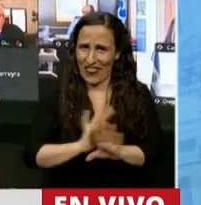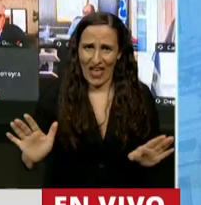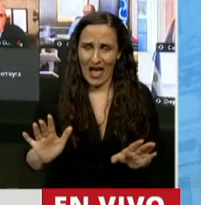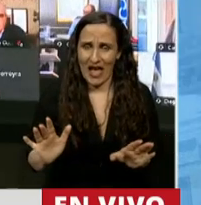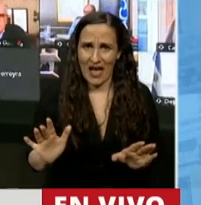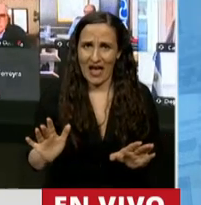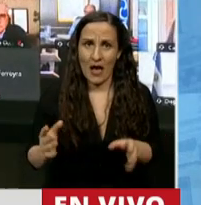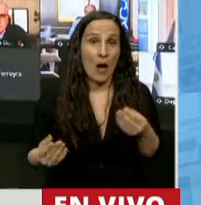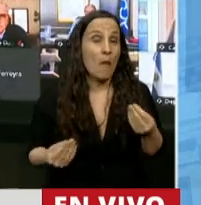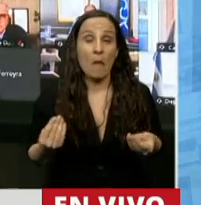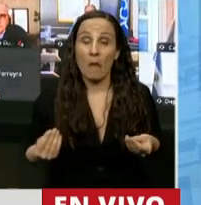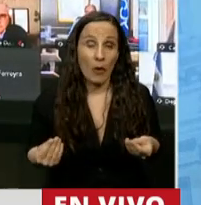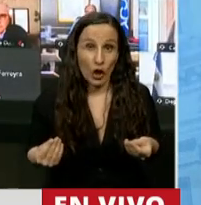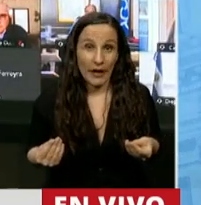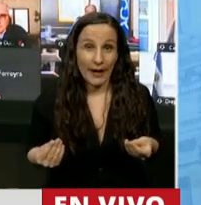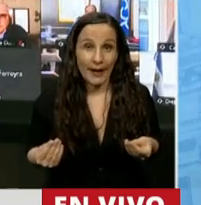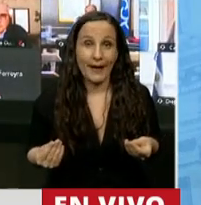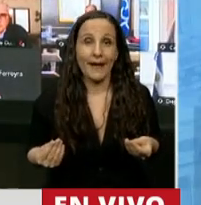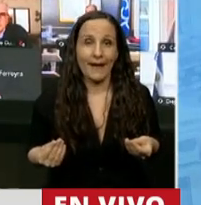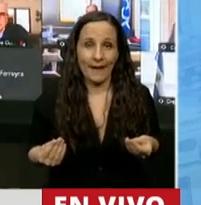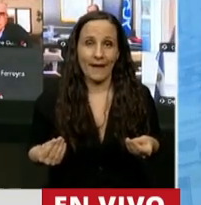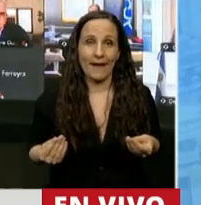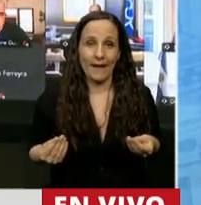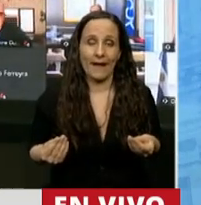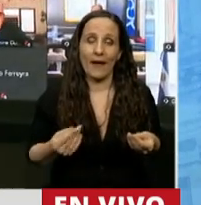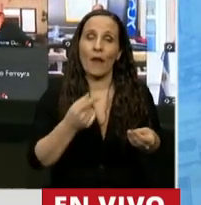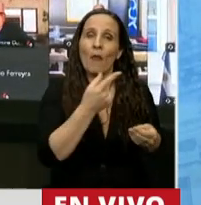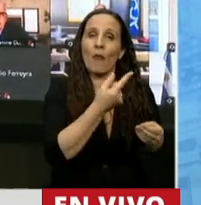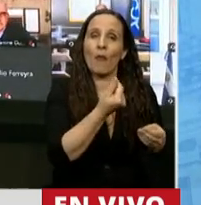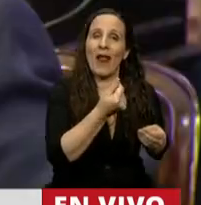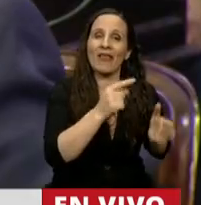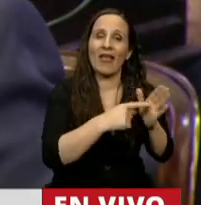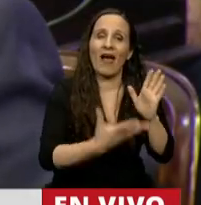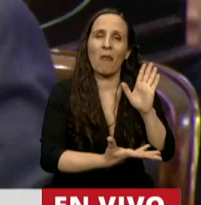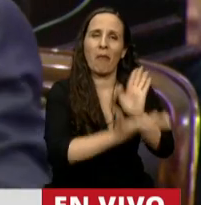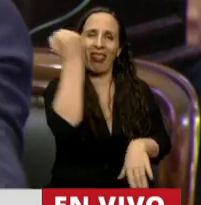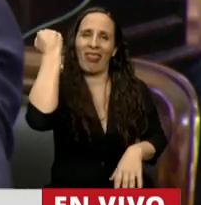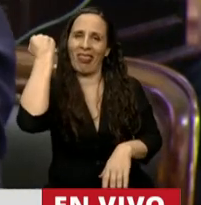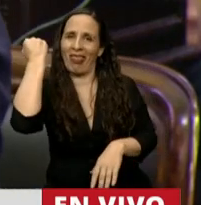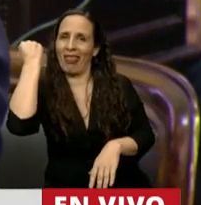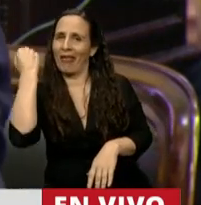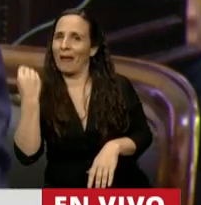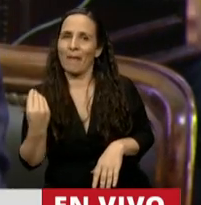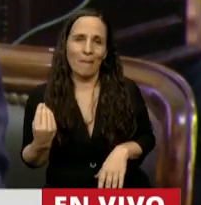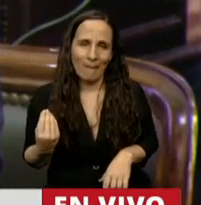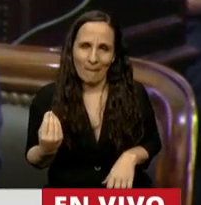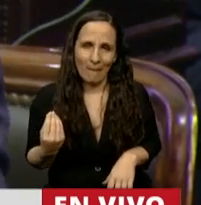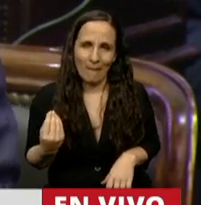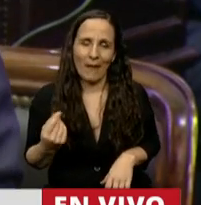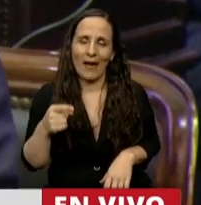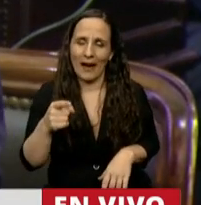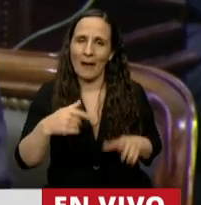construyendo y fortaleciendo una centralidad política en donde está la base